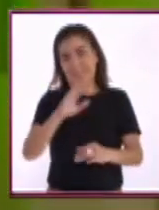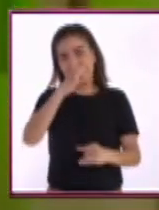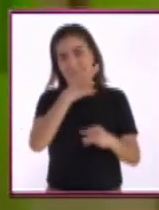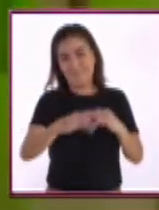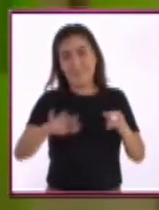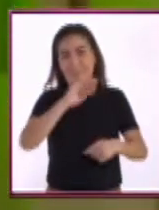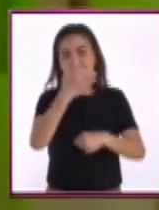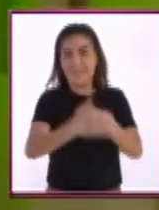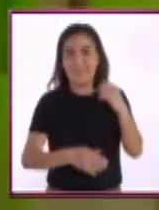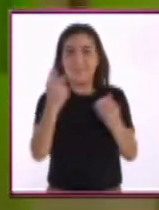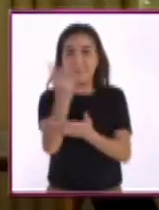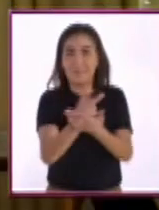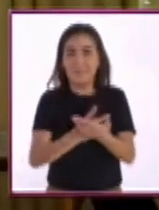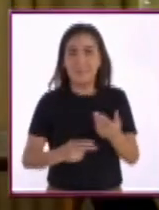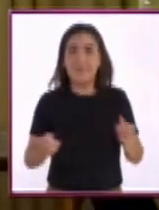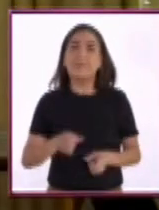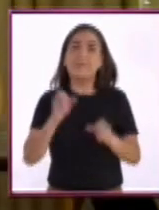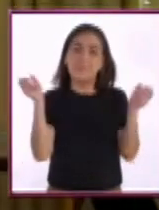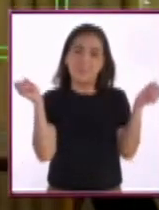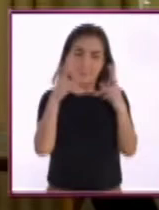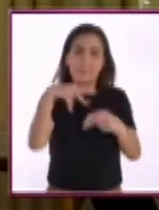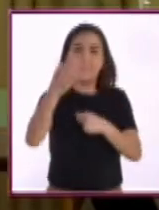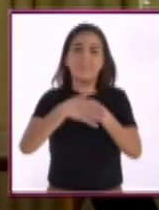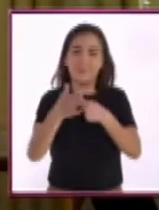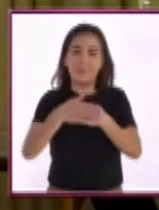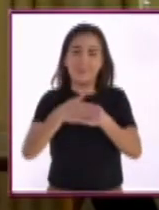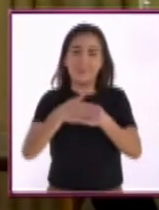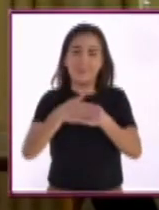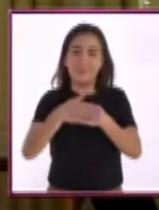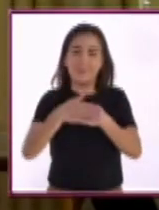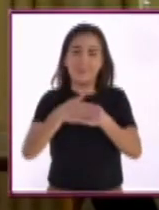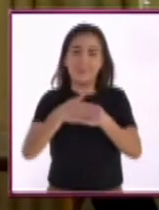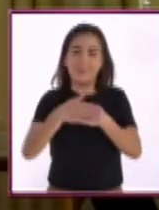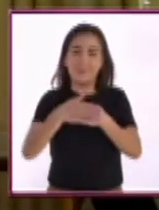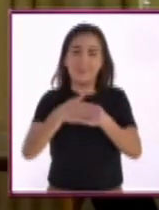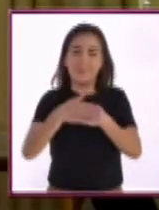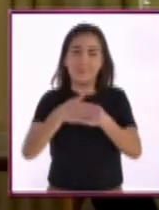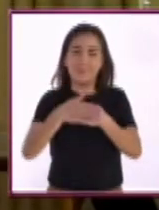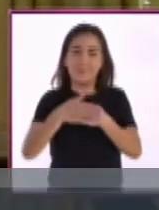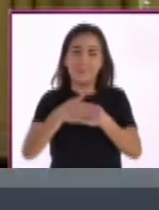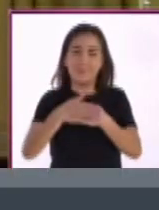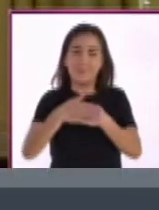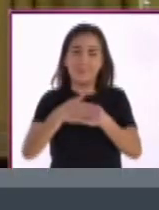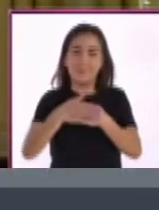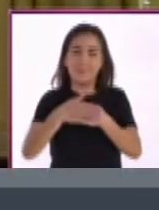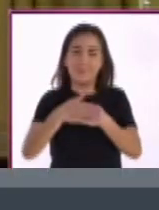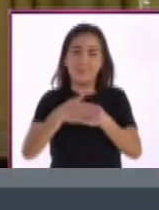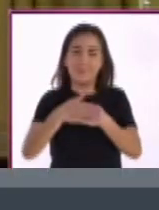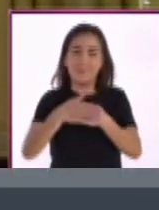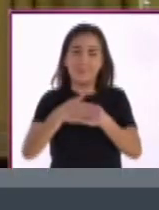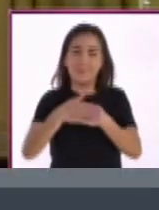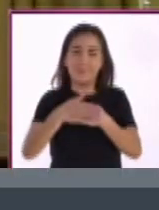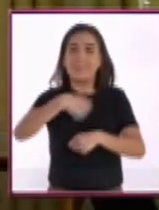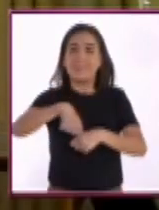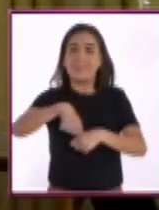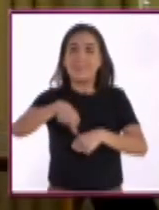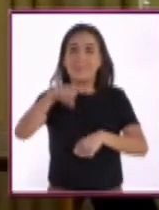Bien, de esta manera llegamos al final de nuestro programa. Yo los espero la próxima semana